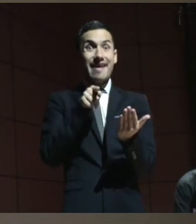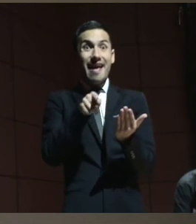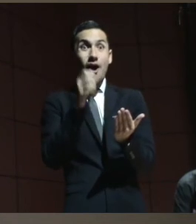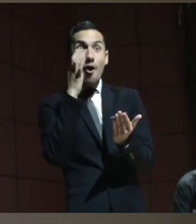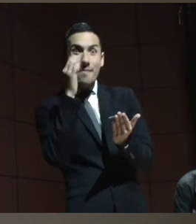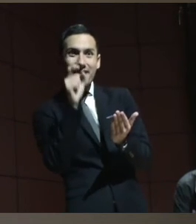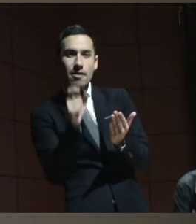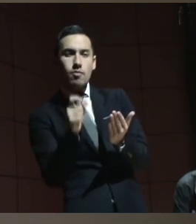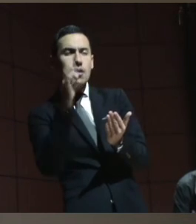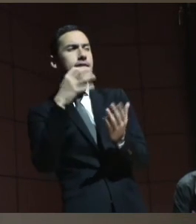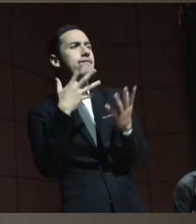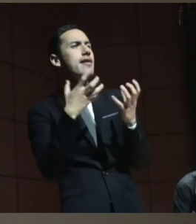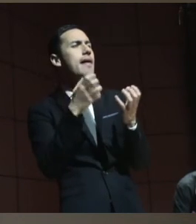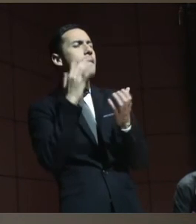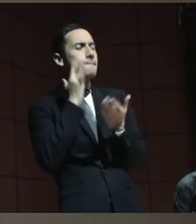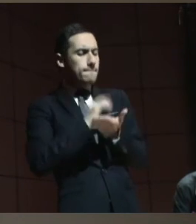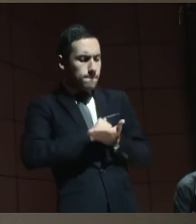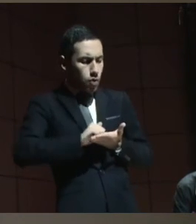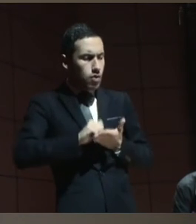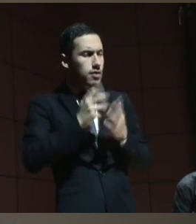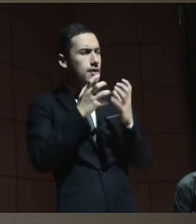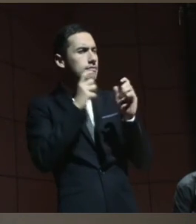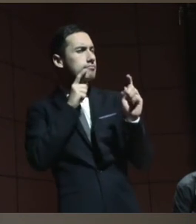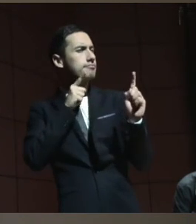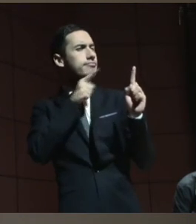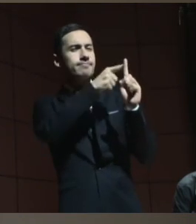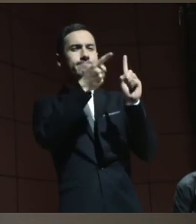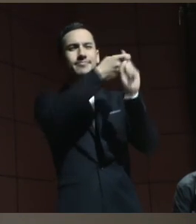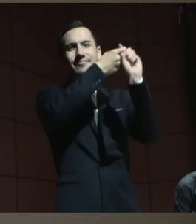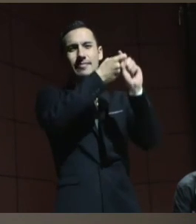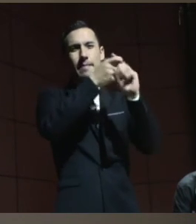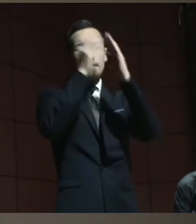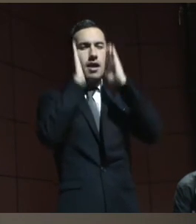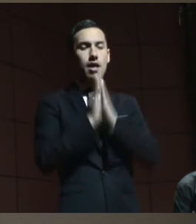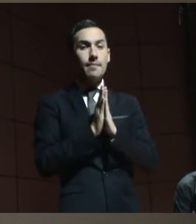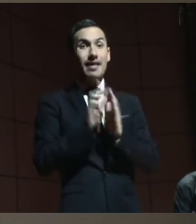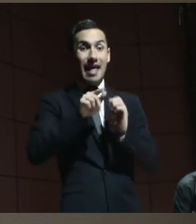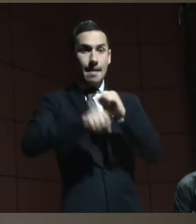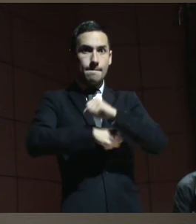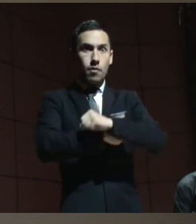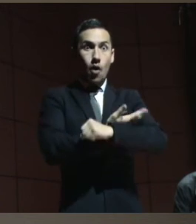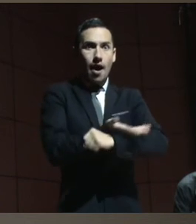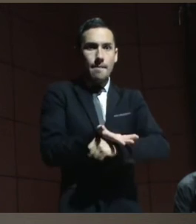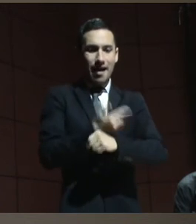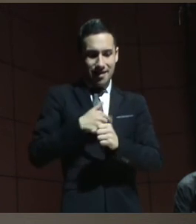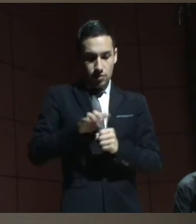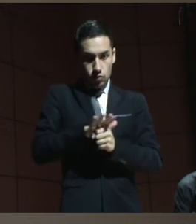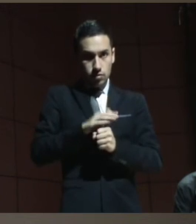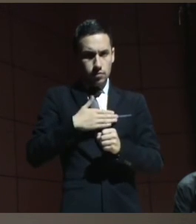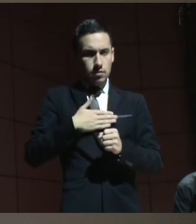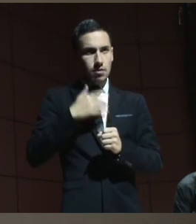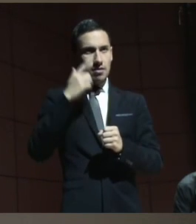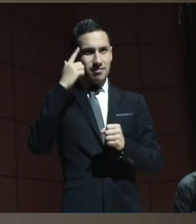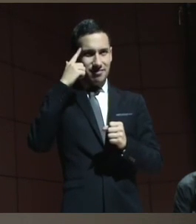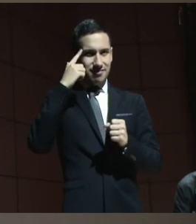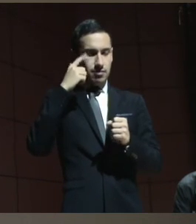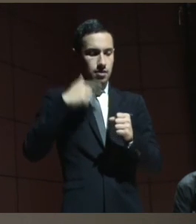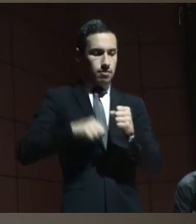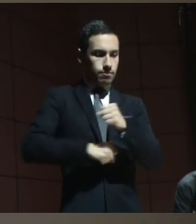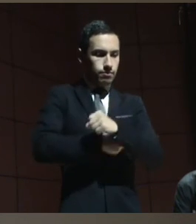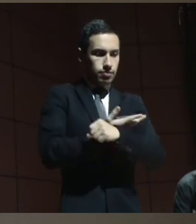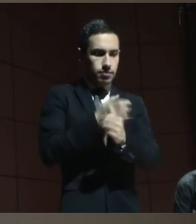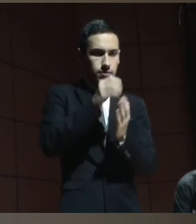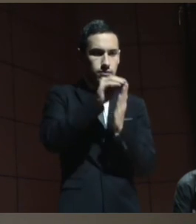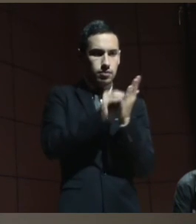a ella y escribía sus poemas entonces desde esa situación cuando